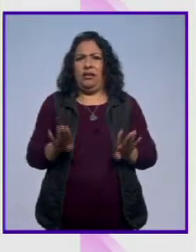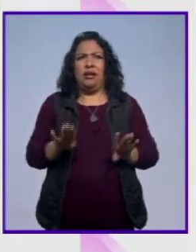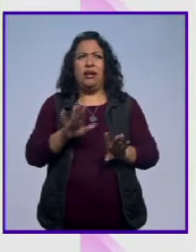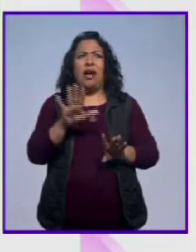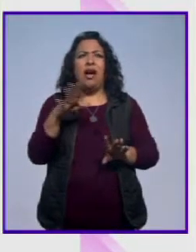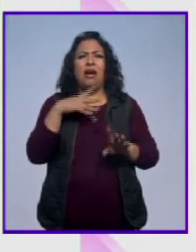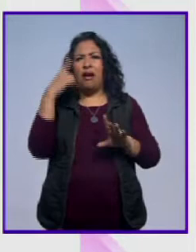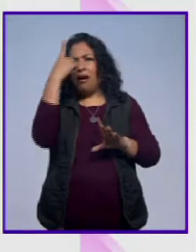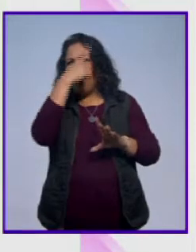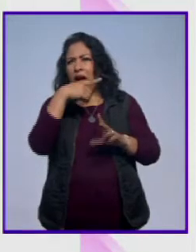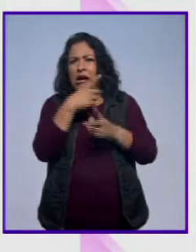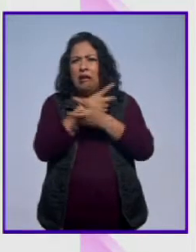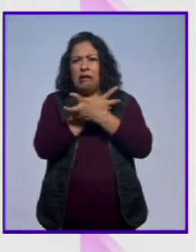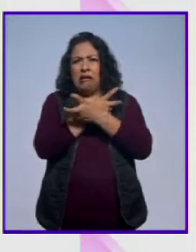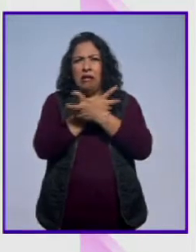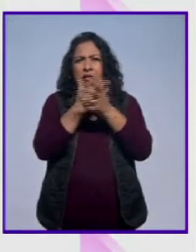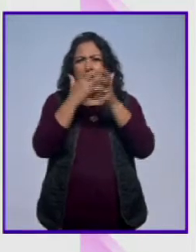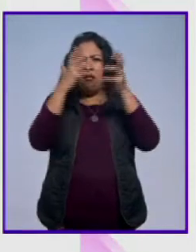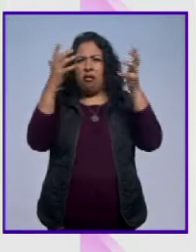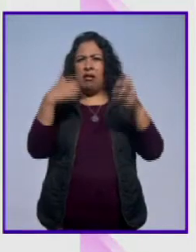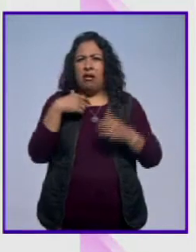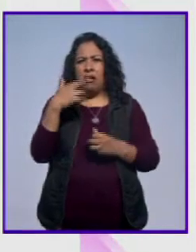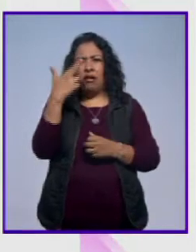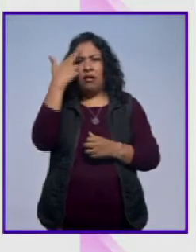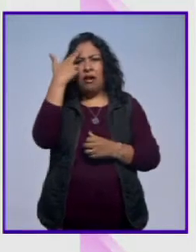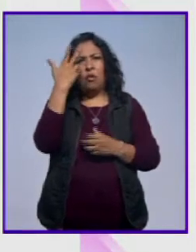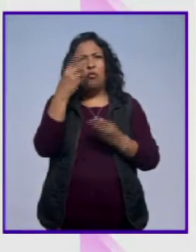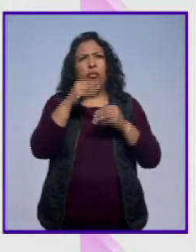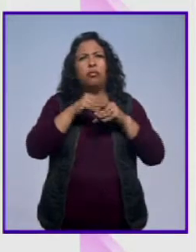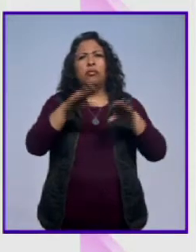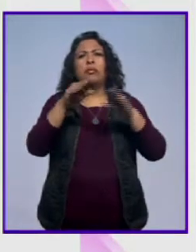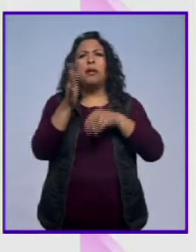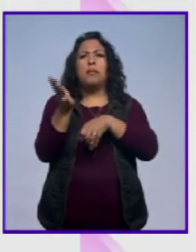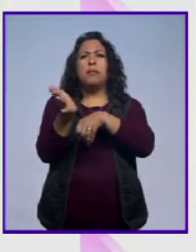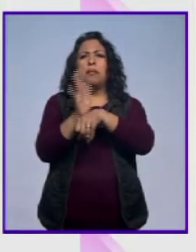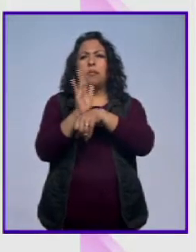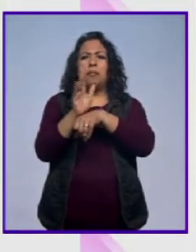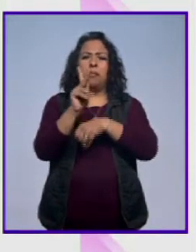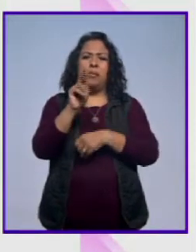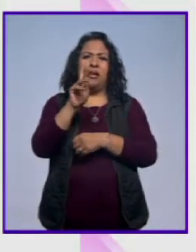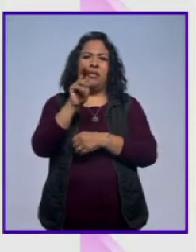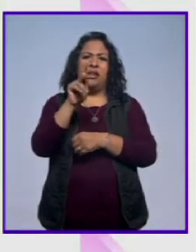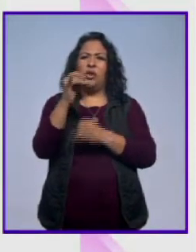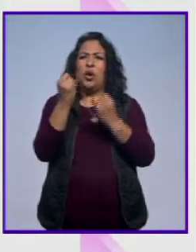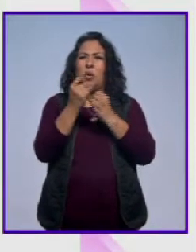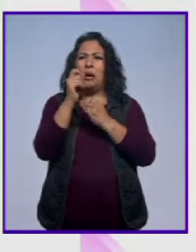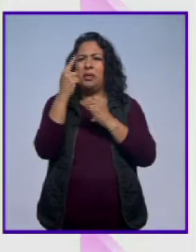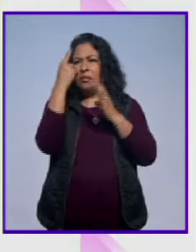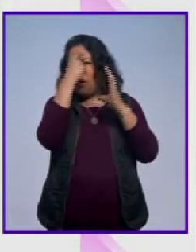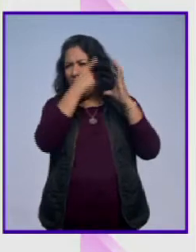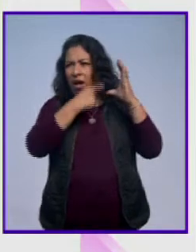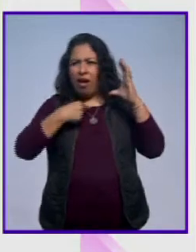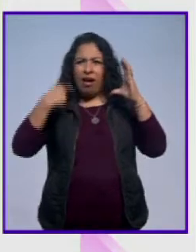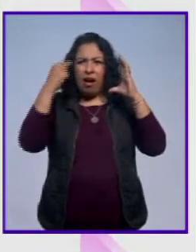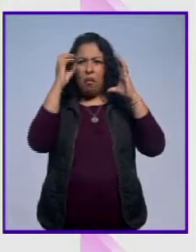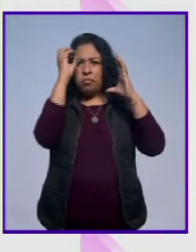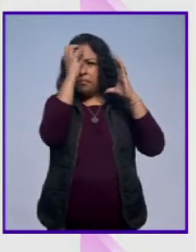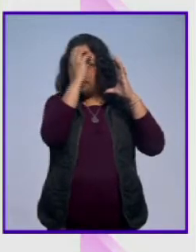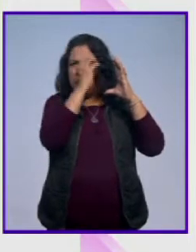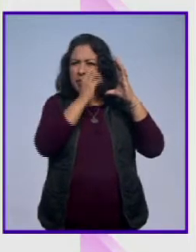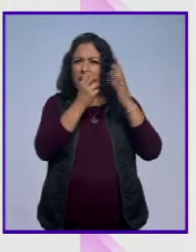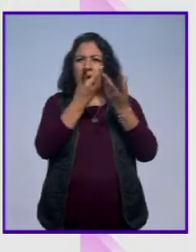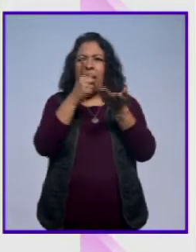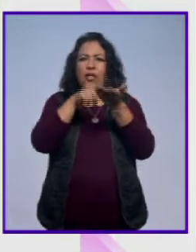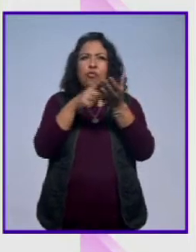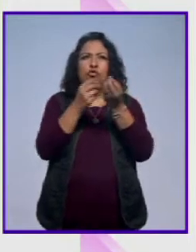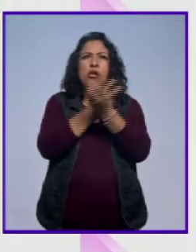El cráneo gigante que a me recuerda hasta la propaganda que le están haciendo a la película Predator que también es un cráneo formado de cráneos que está por estrenarse.